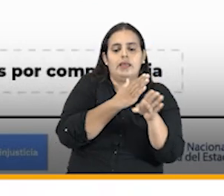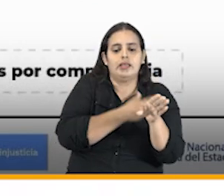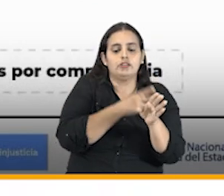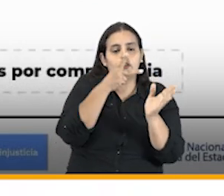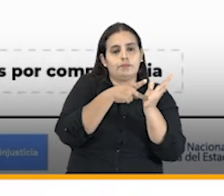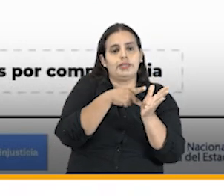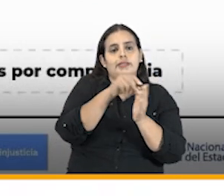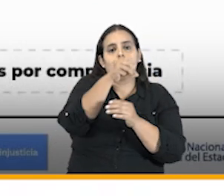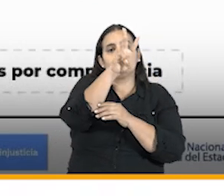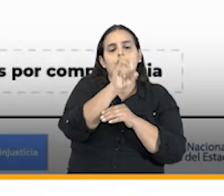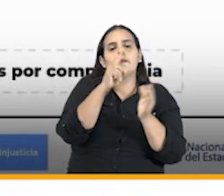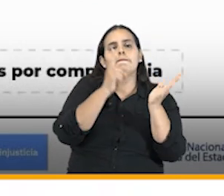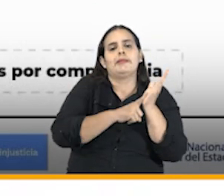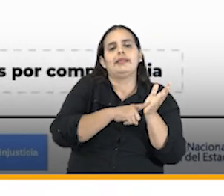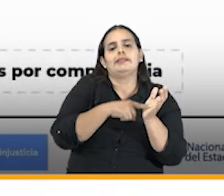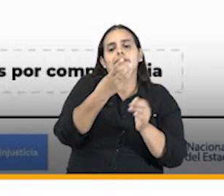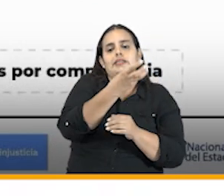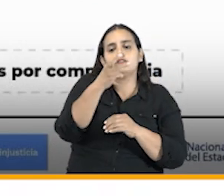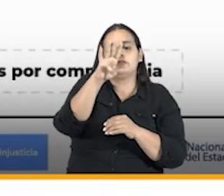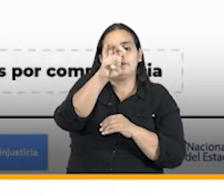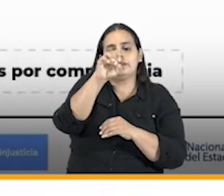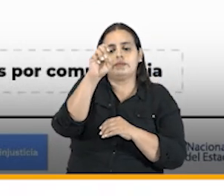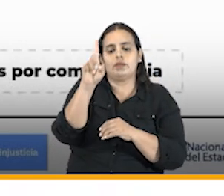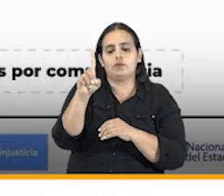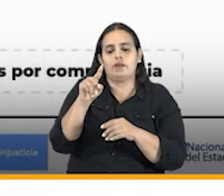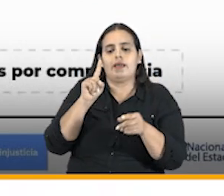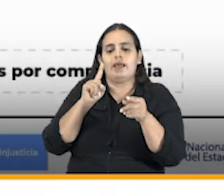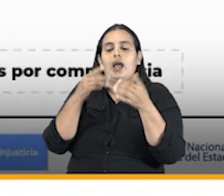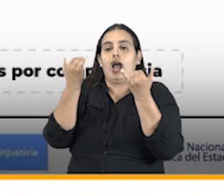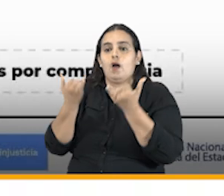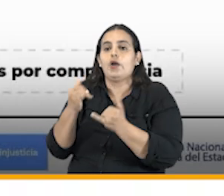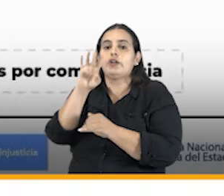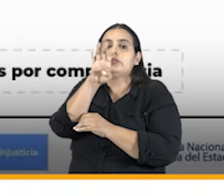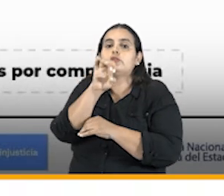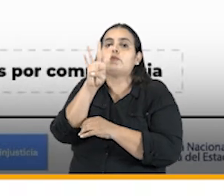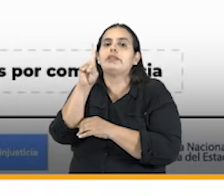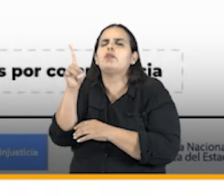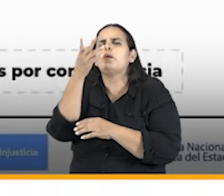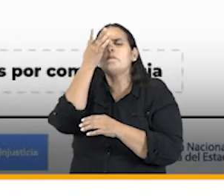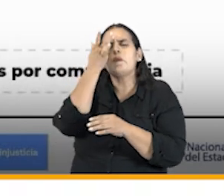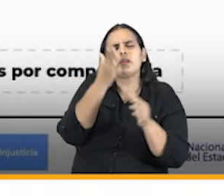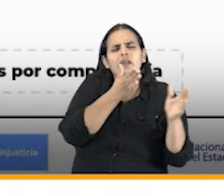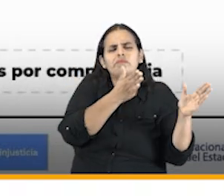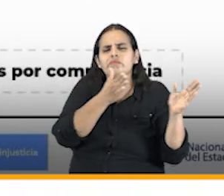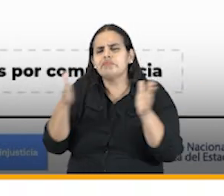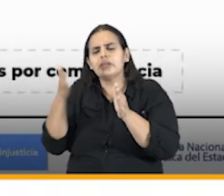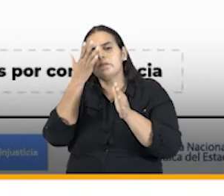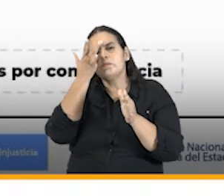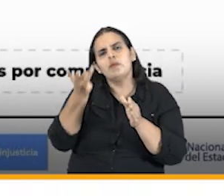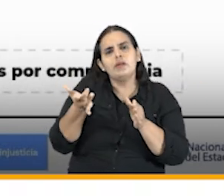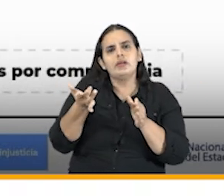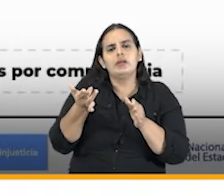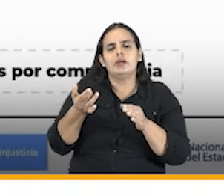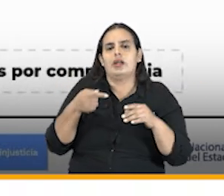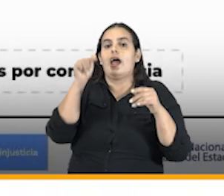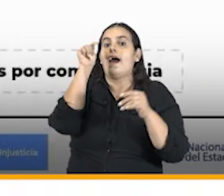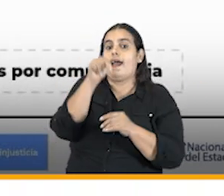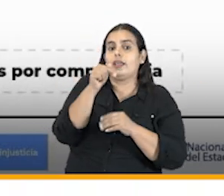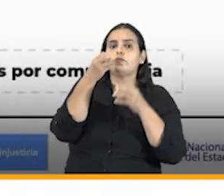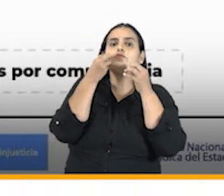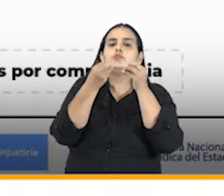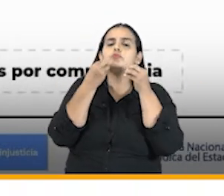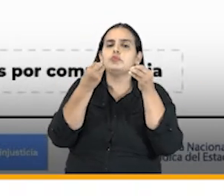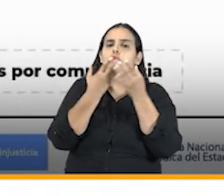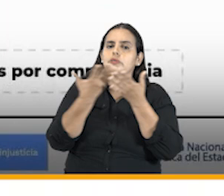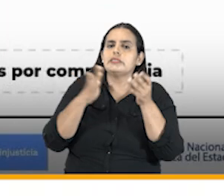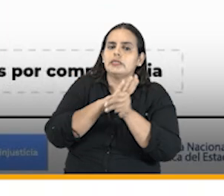en 2018 de 1391 a 941 y por qué sucedió esto sucedió porque en muchos